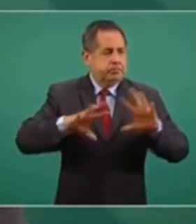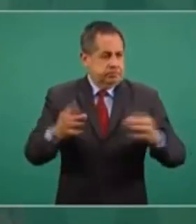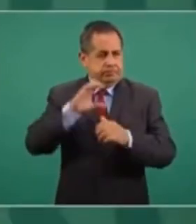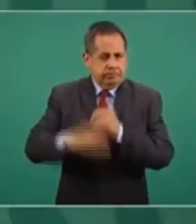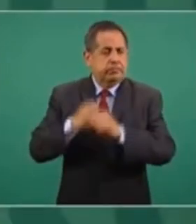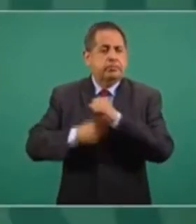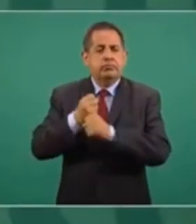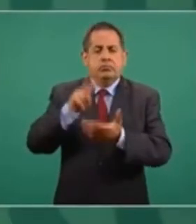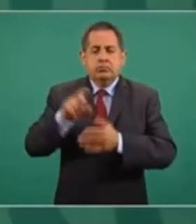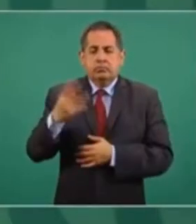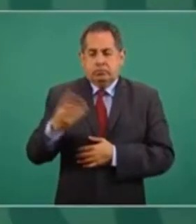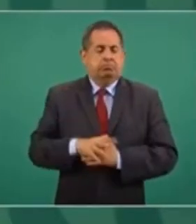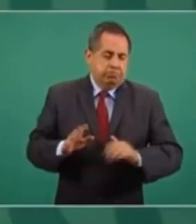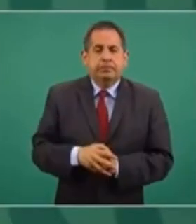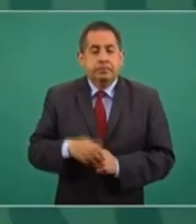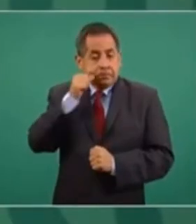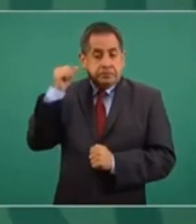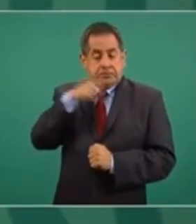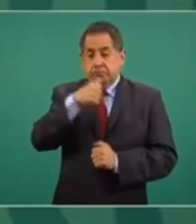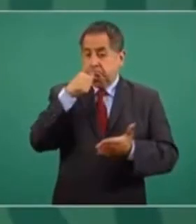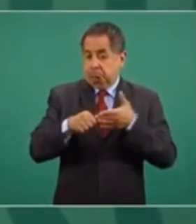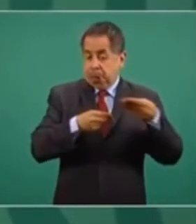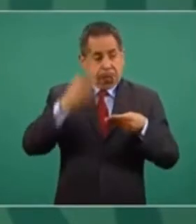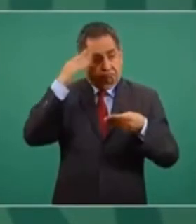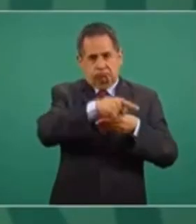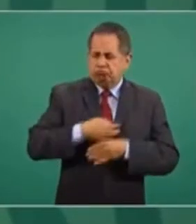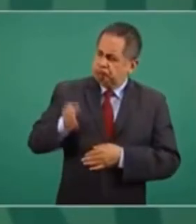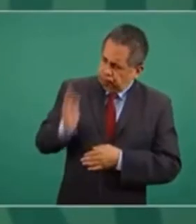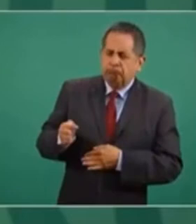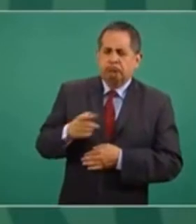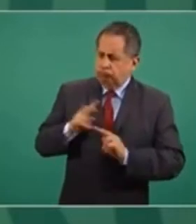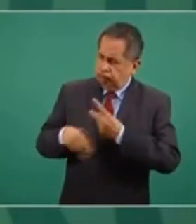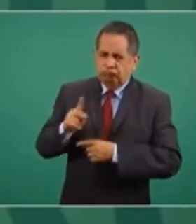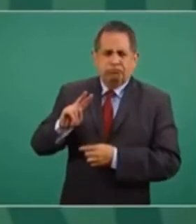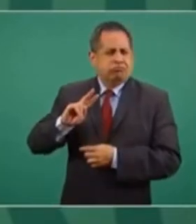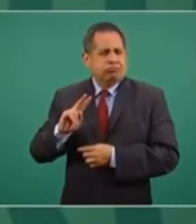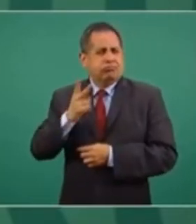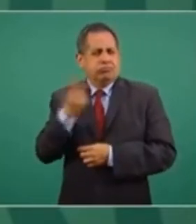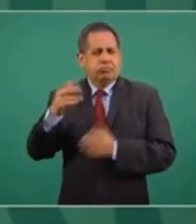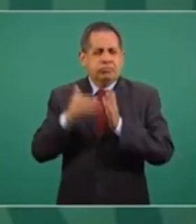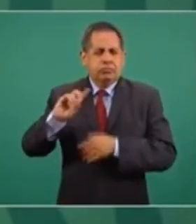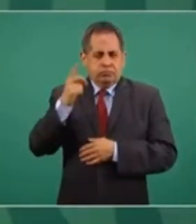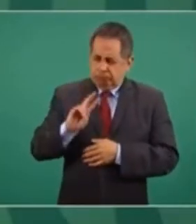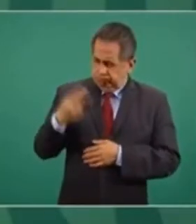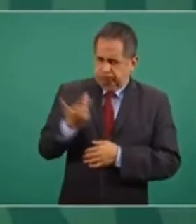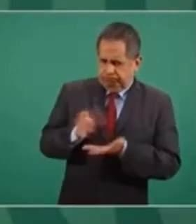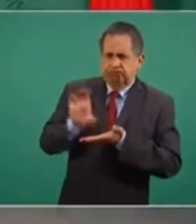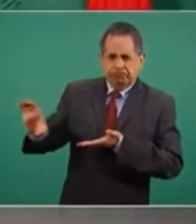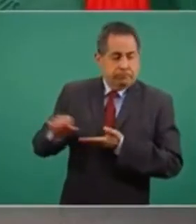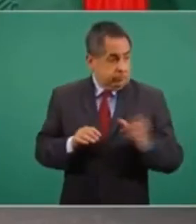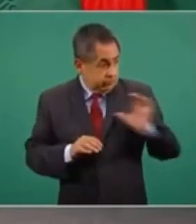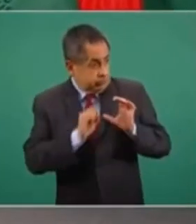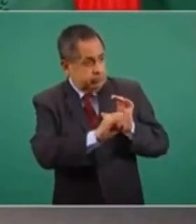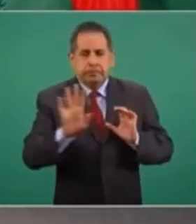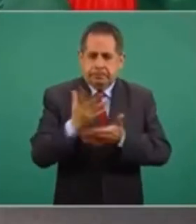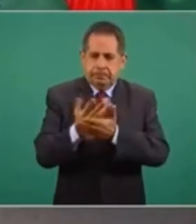2024 y ayer recibí una carta de la empresaria principal de que están dispuestos a devolver los 200 millones de dólares ahora falta que la Fiscalía